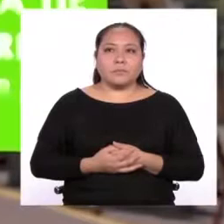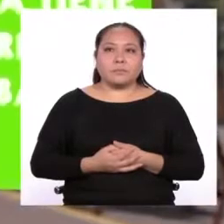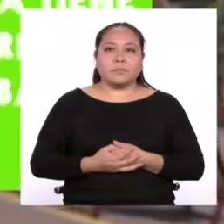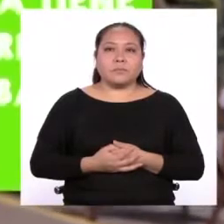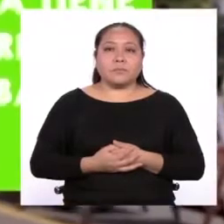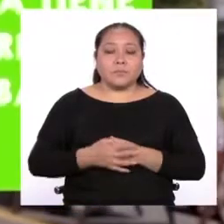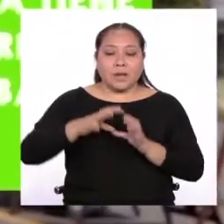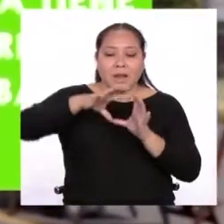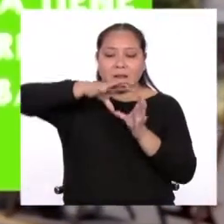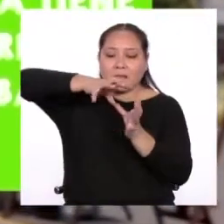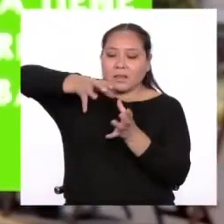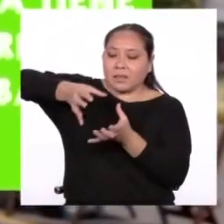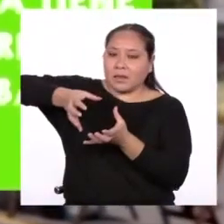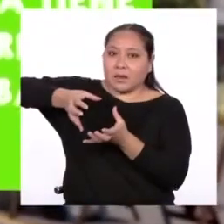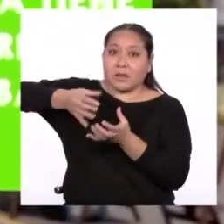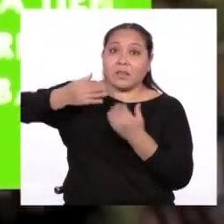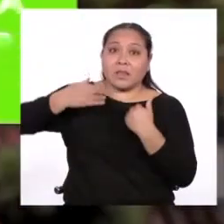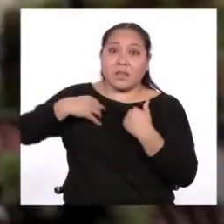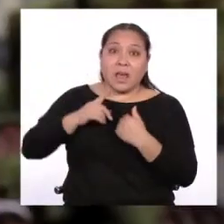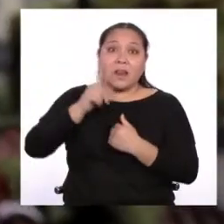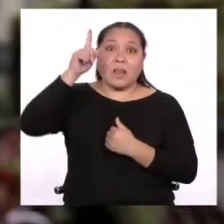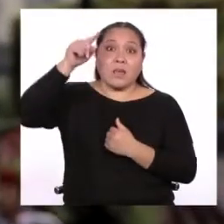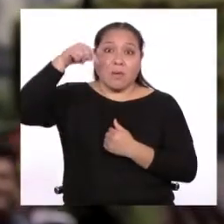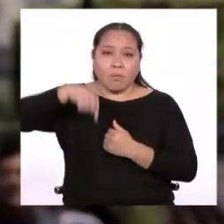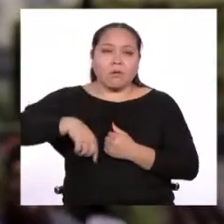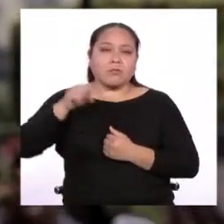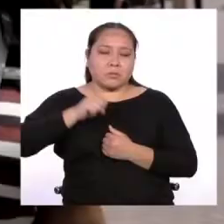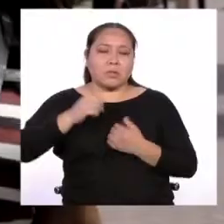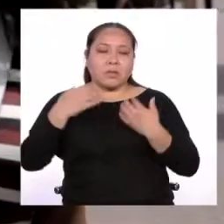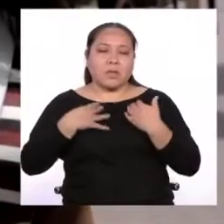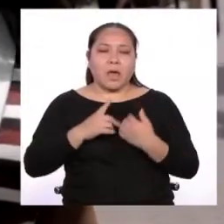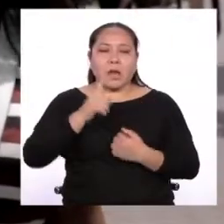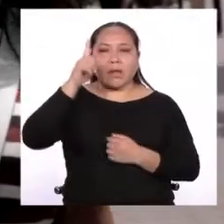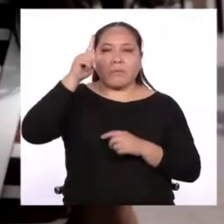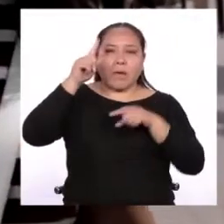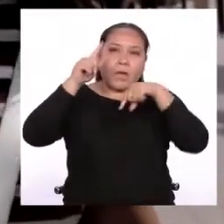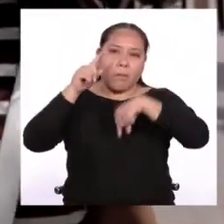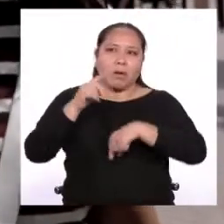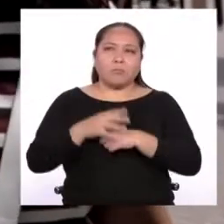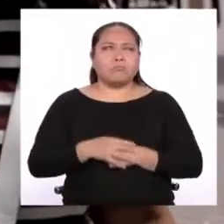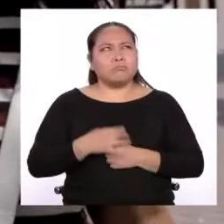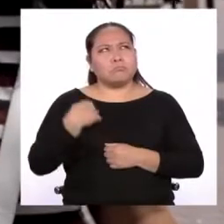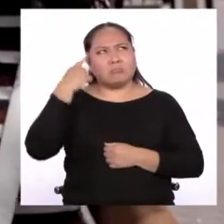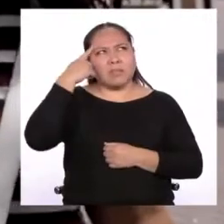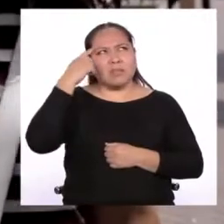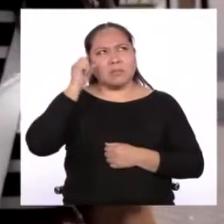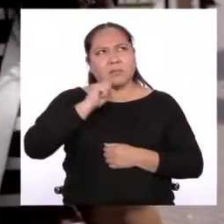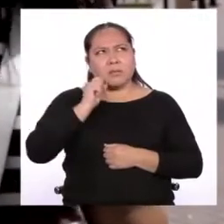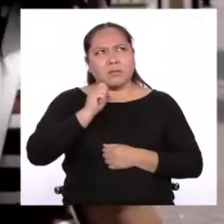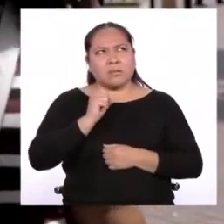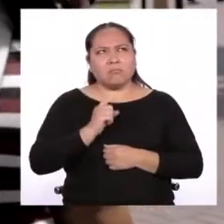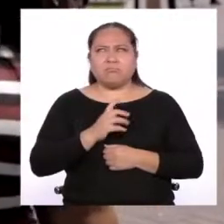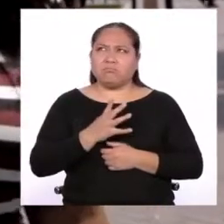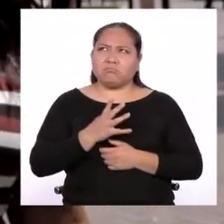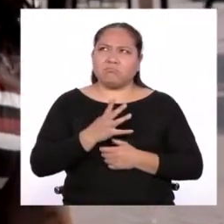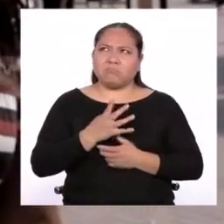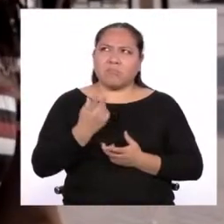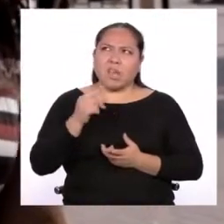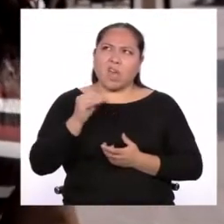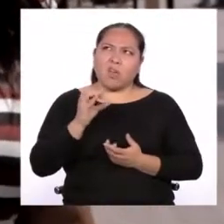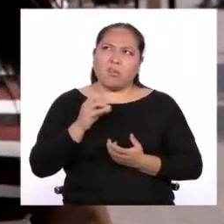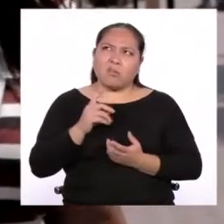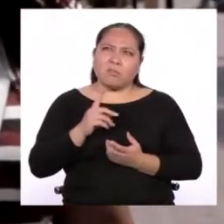¿La tierra tiene una arriba y una abajo? Sí tiene una arriba y una abajo. Creo que sí. Geográficamente hablando, tenemos